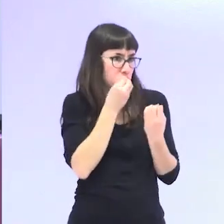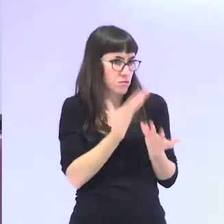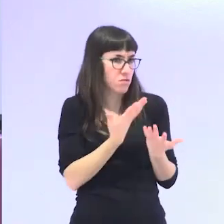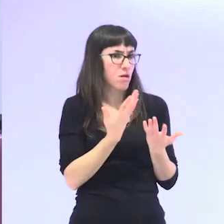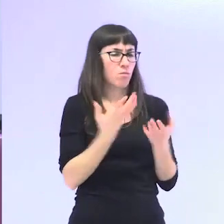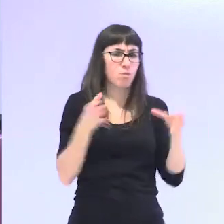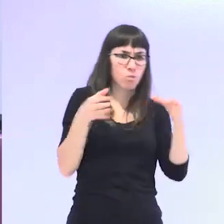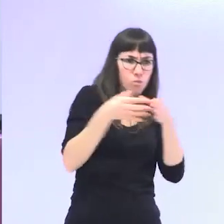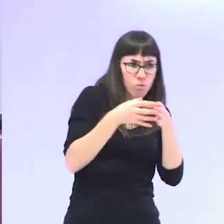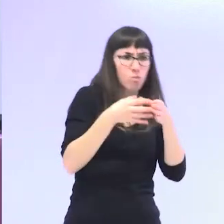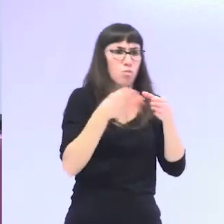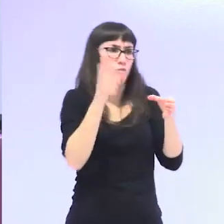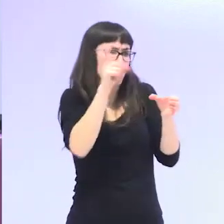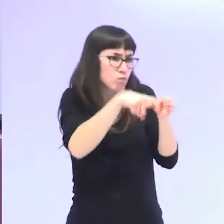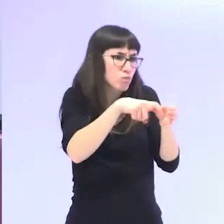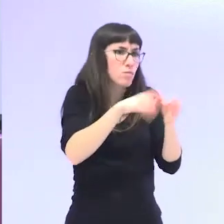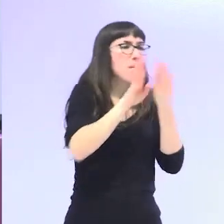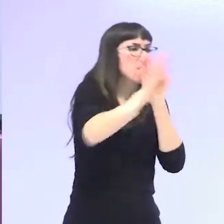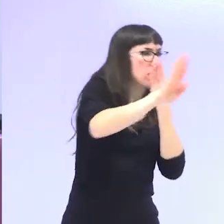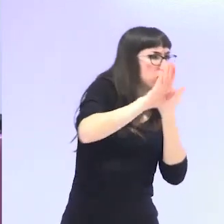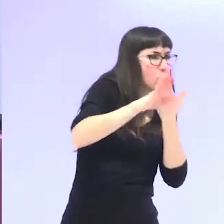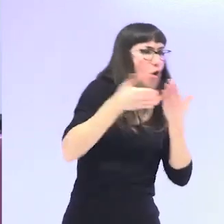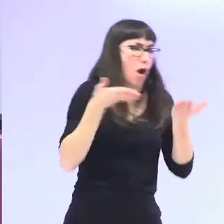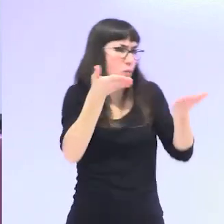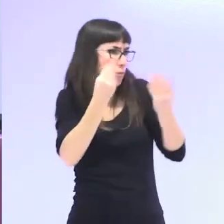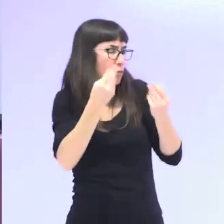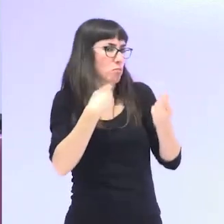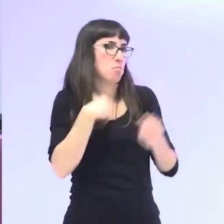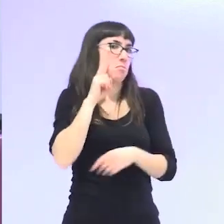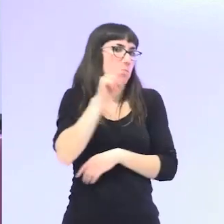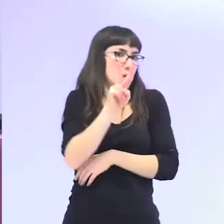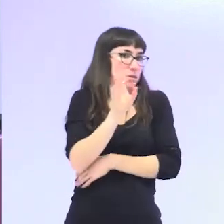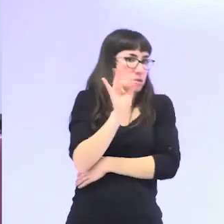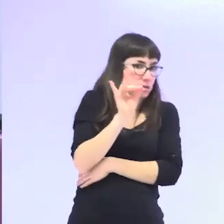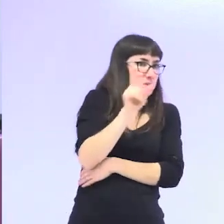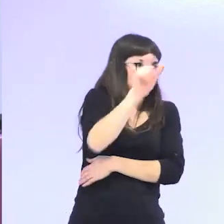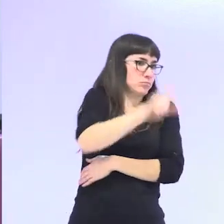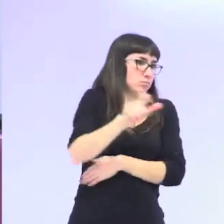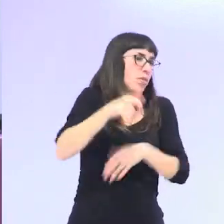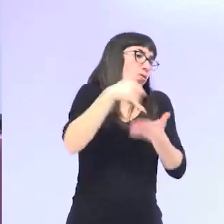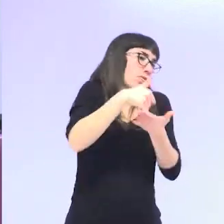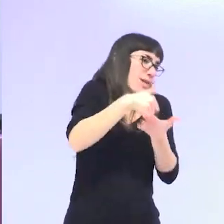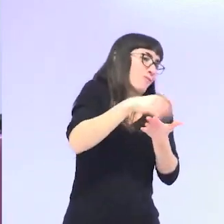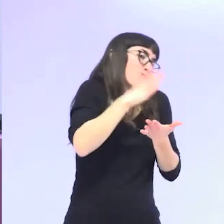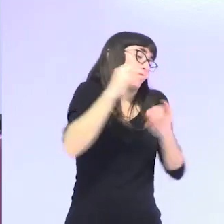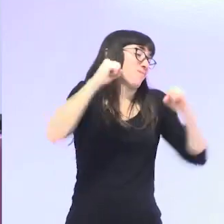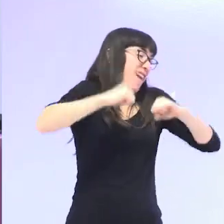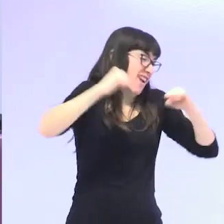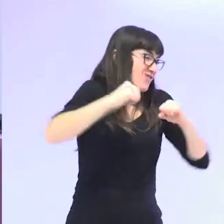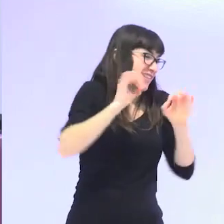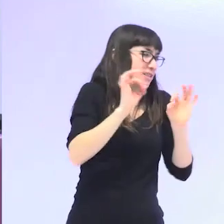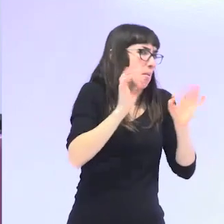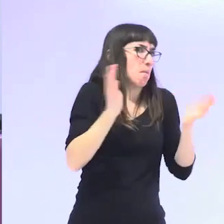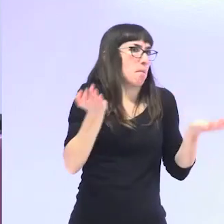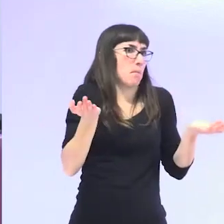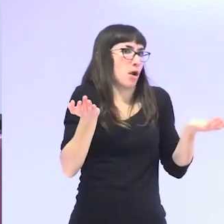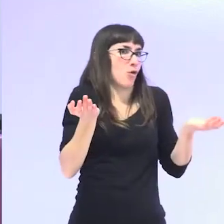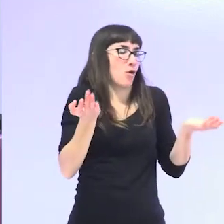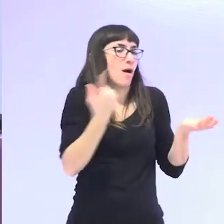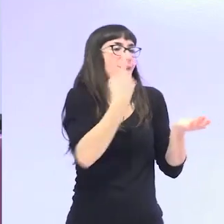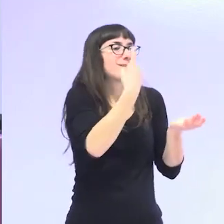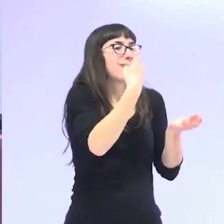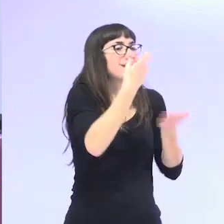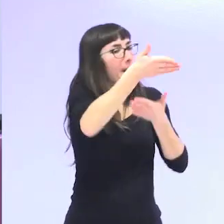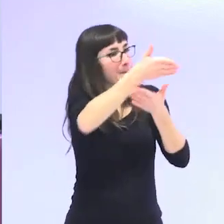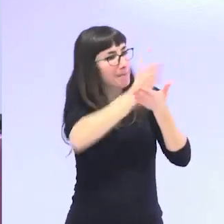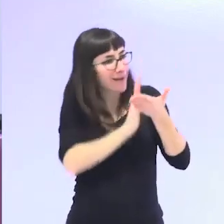por la comunidad. Entonces, yo decía sí, son mujeres con vulnerabilidades, con carencias pero nadie habla de que